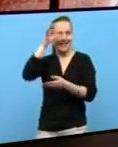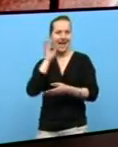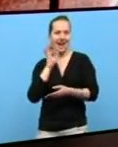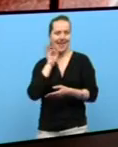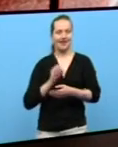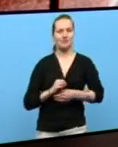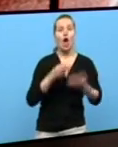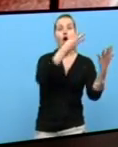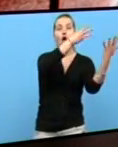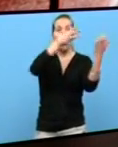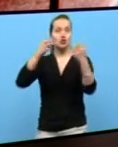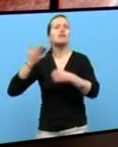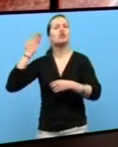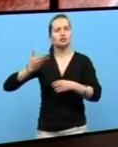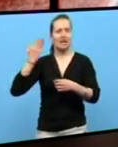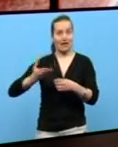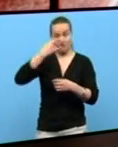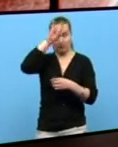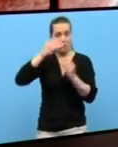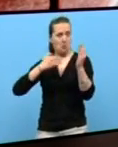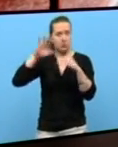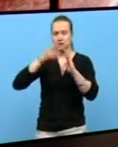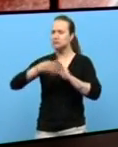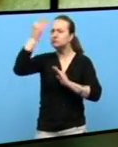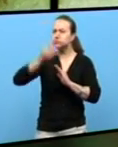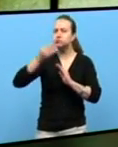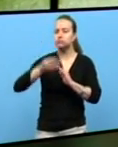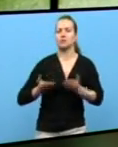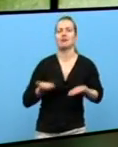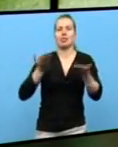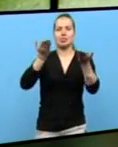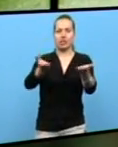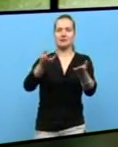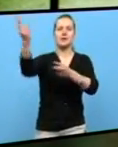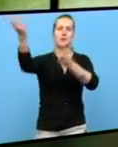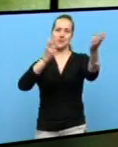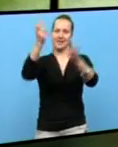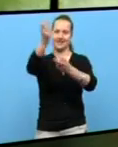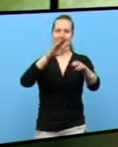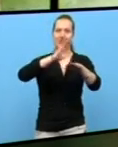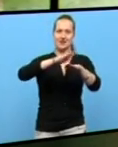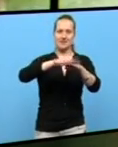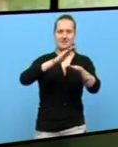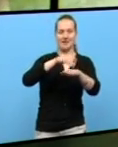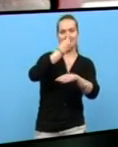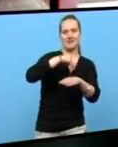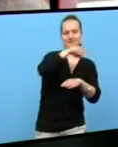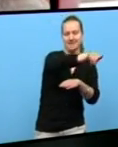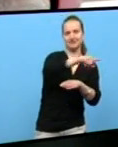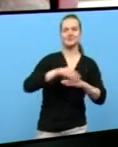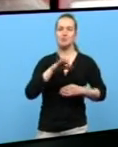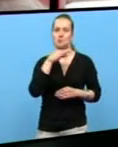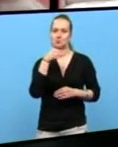Máis de 800 kilos desta carne de excepcional calidade Poránse a disposición dos visitantes a grella ou o caldeiro